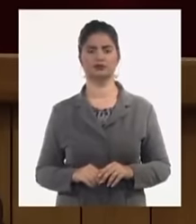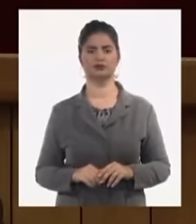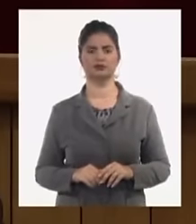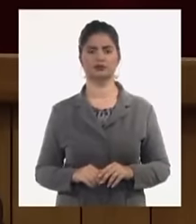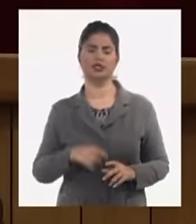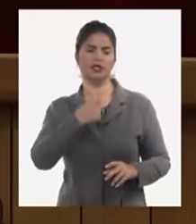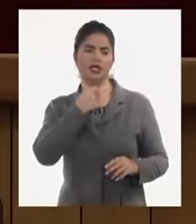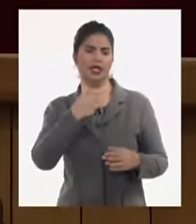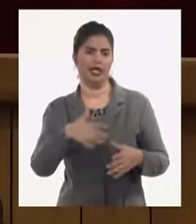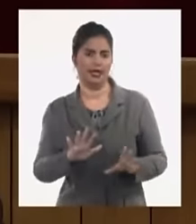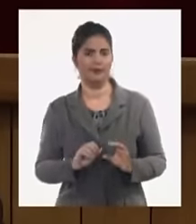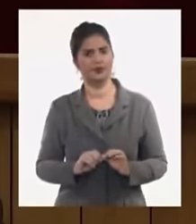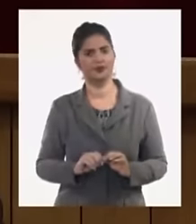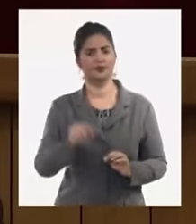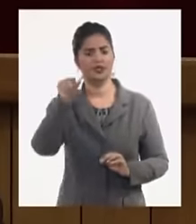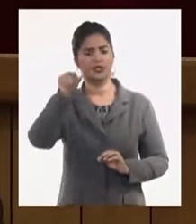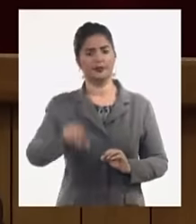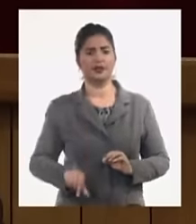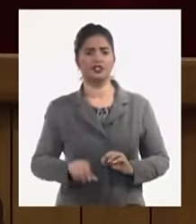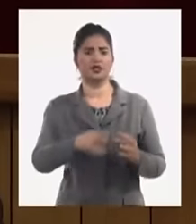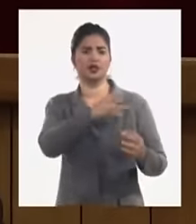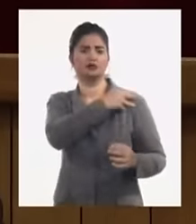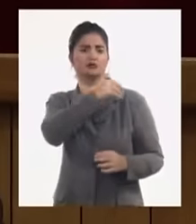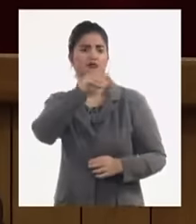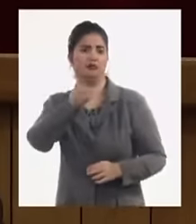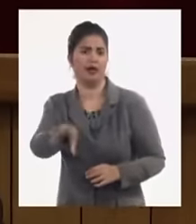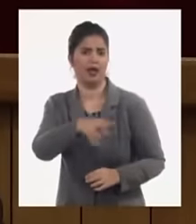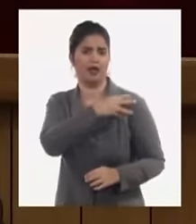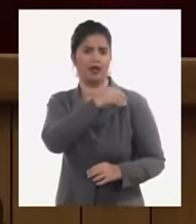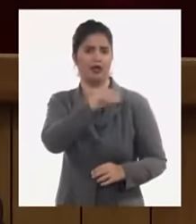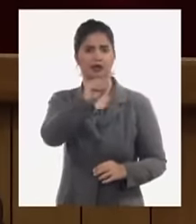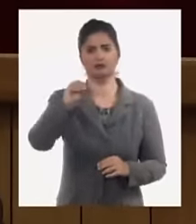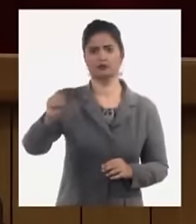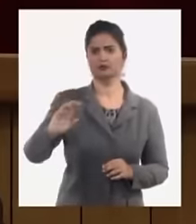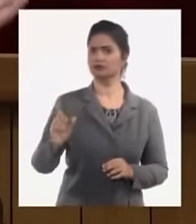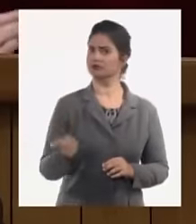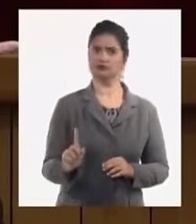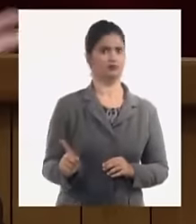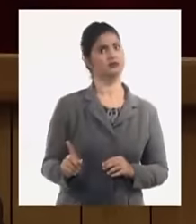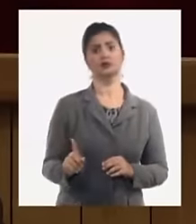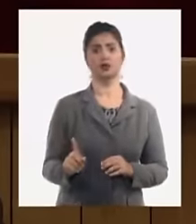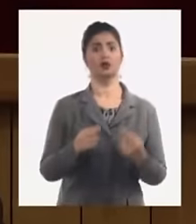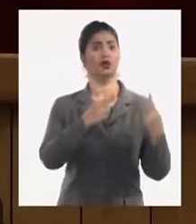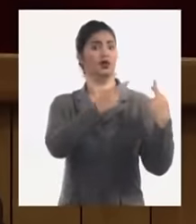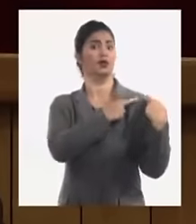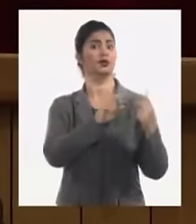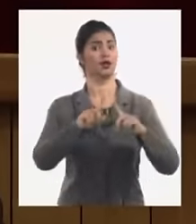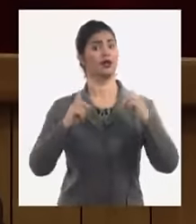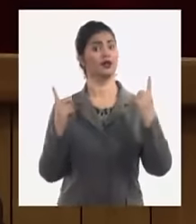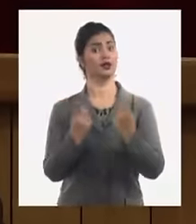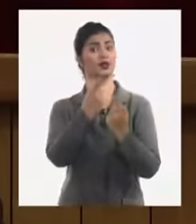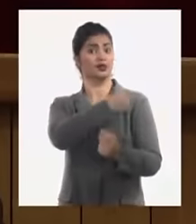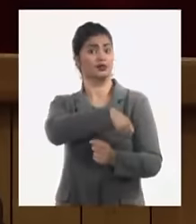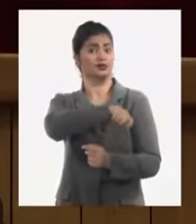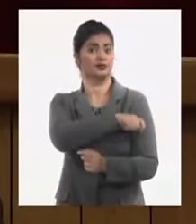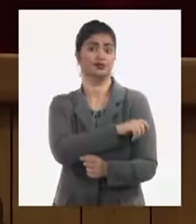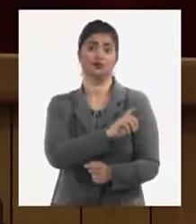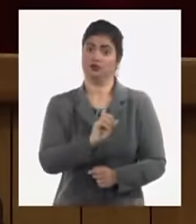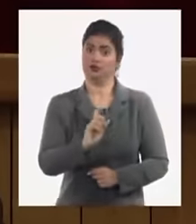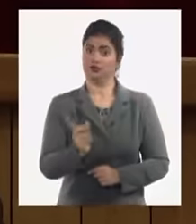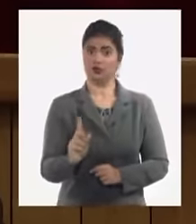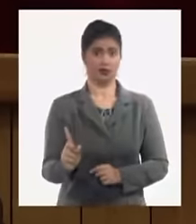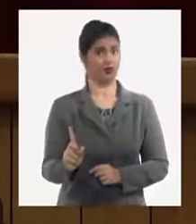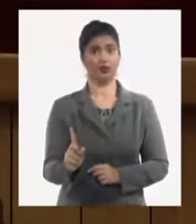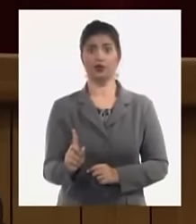a la producción usted no puede cargarle al producto al servicio del pueblo todos los gastos de inversión esa inversión usted la va a ir recuperando